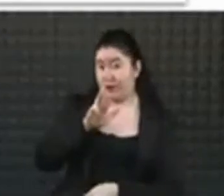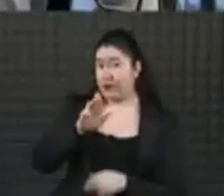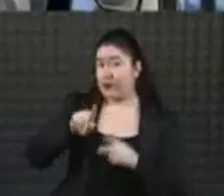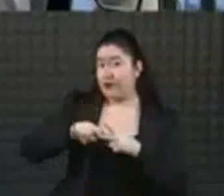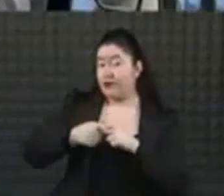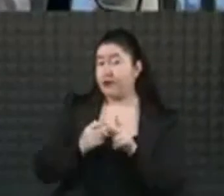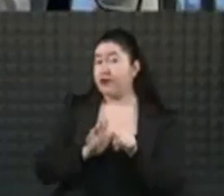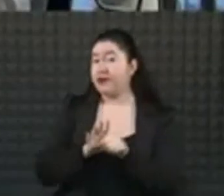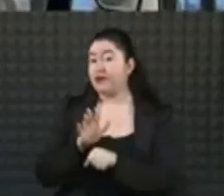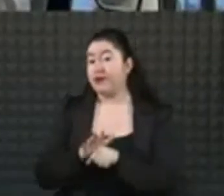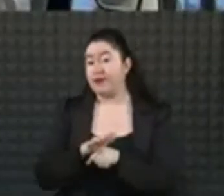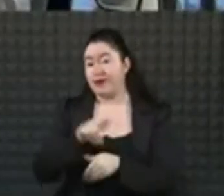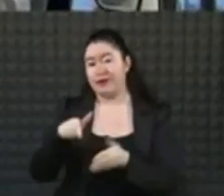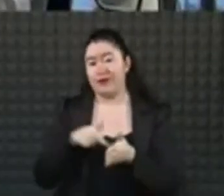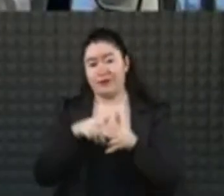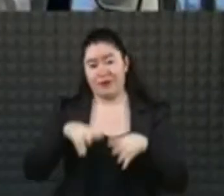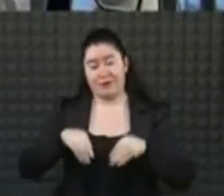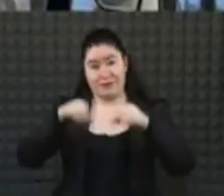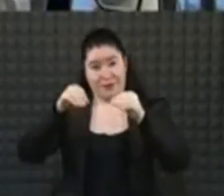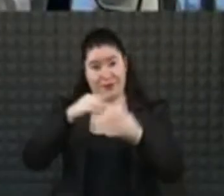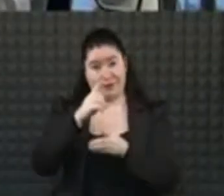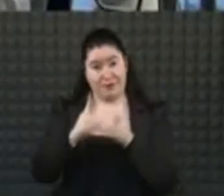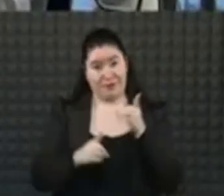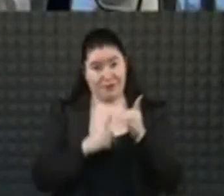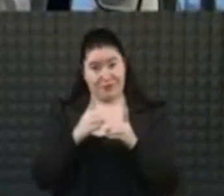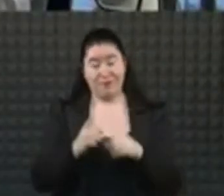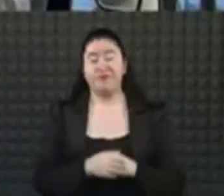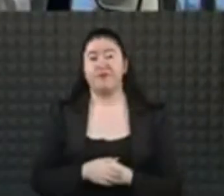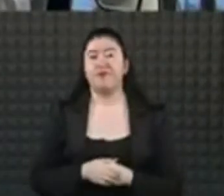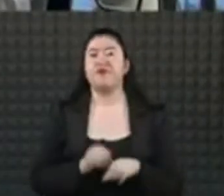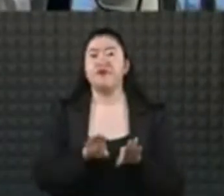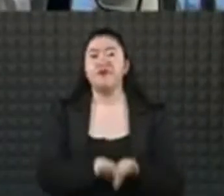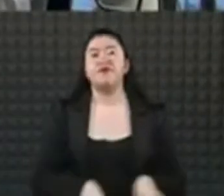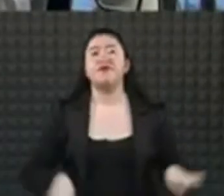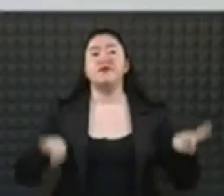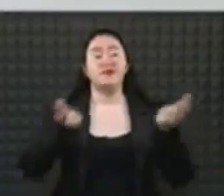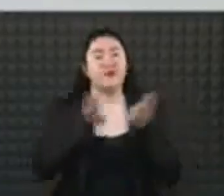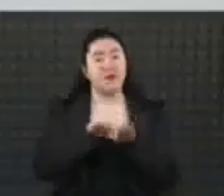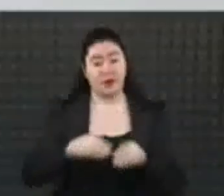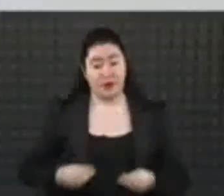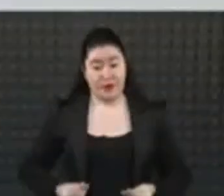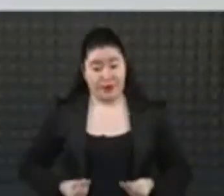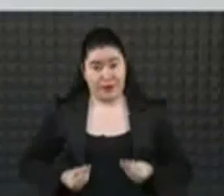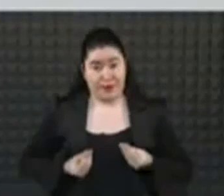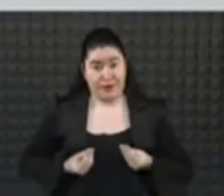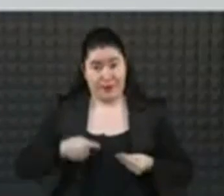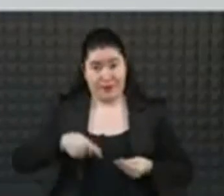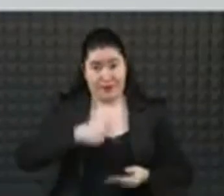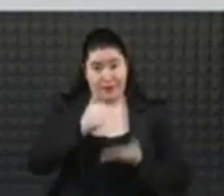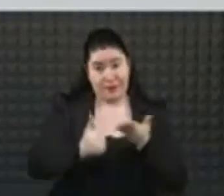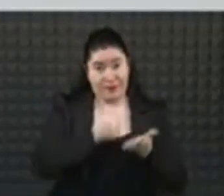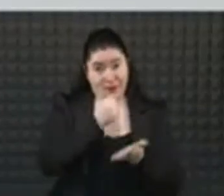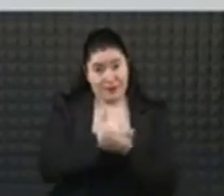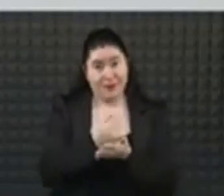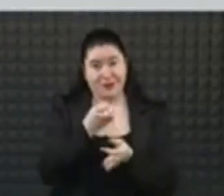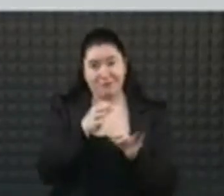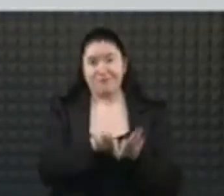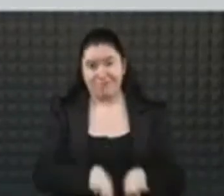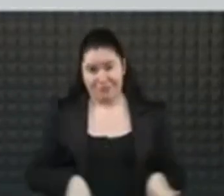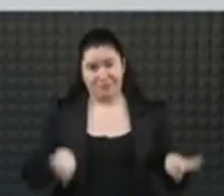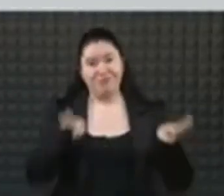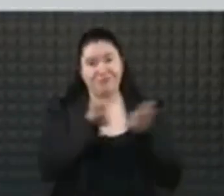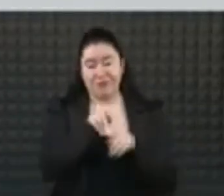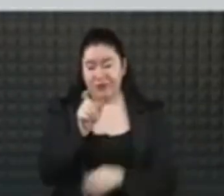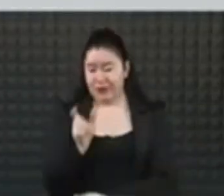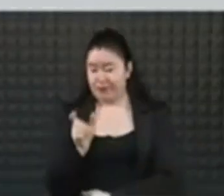¿Siguiente? Sí, tienen que ser todos residentes de la ciudad. muy importante. Esto lo hemos estado cumpliendo esta semana. Entonces, una identificación